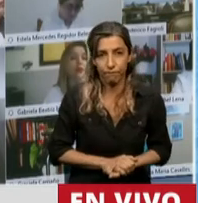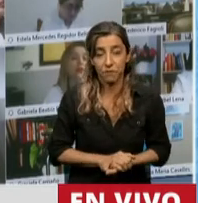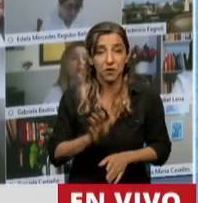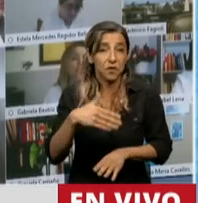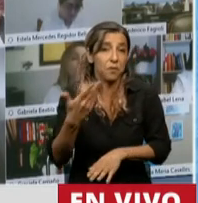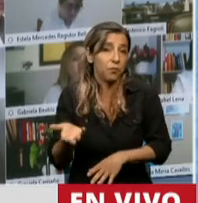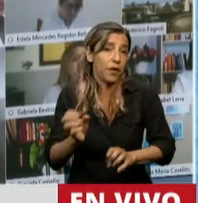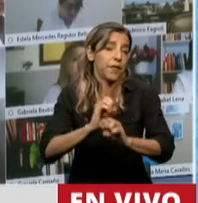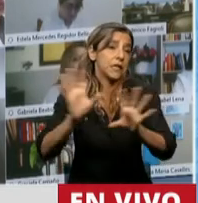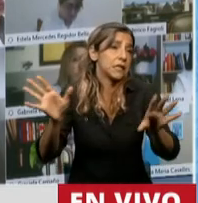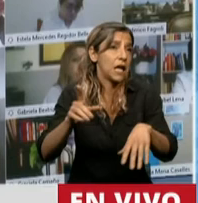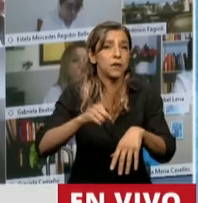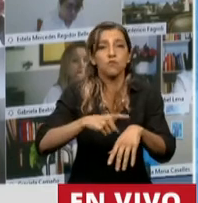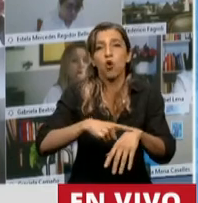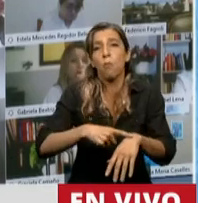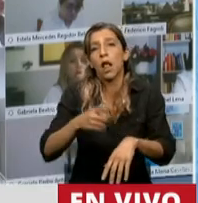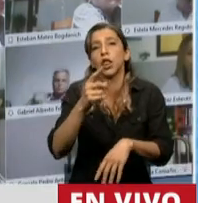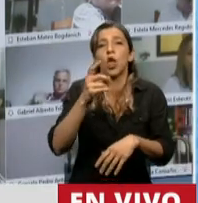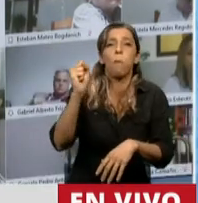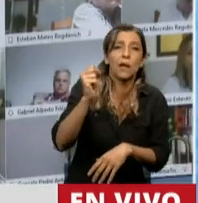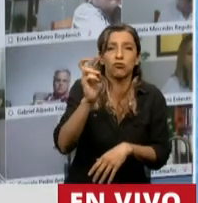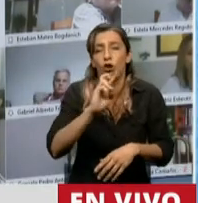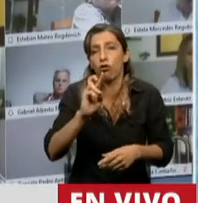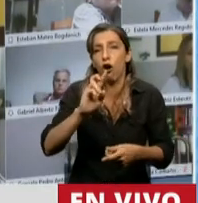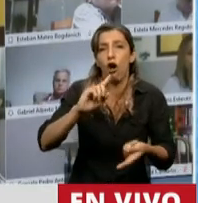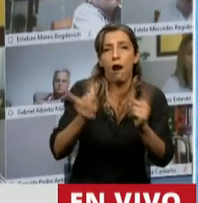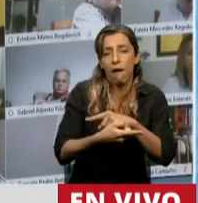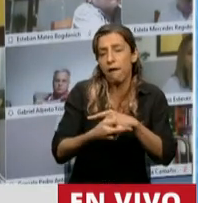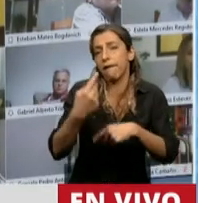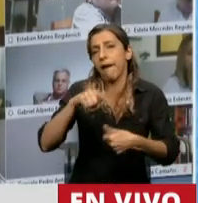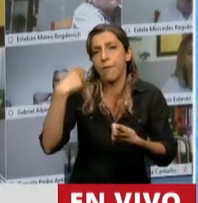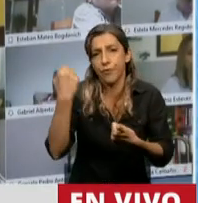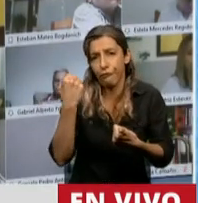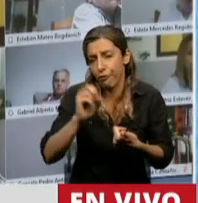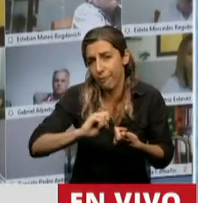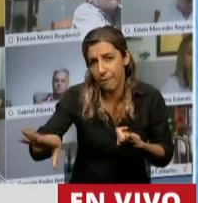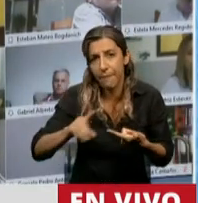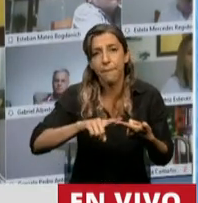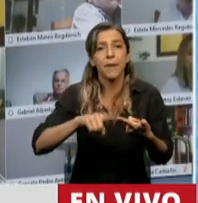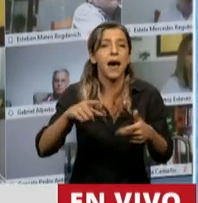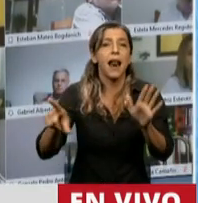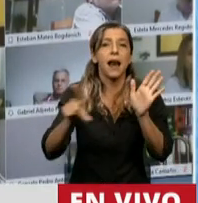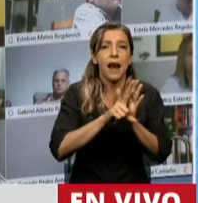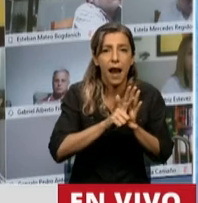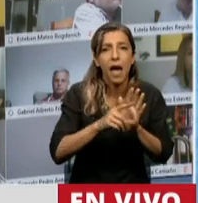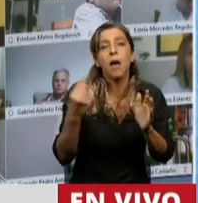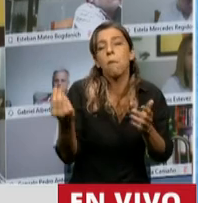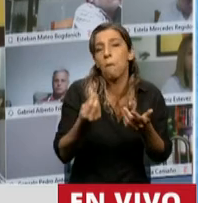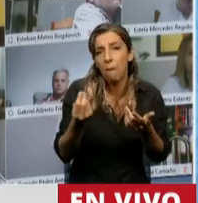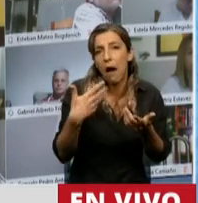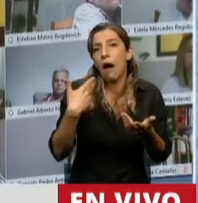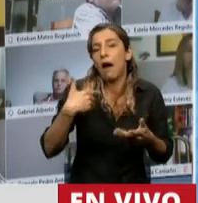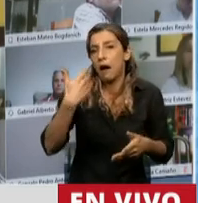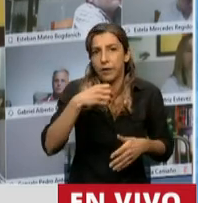desastre financiero cambiario provocado por su plan económico y la ley de reparación histórica que